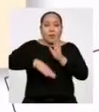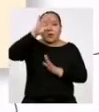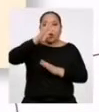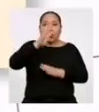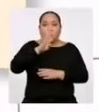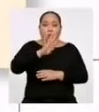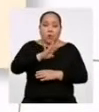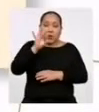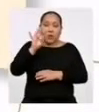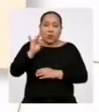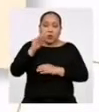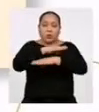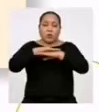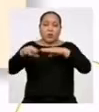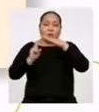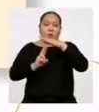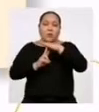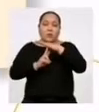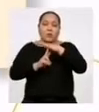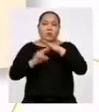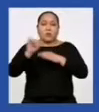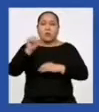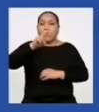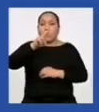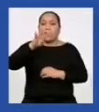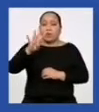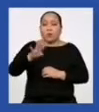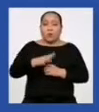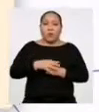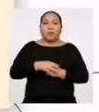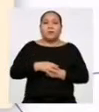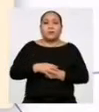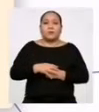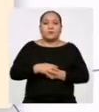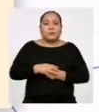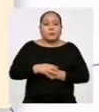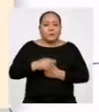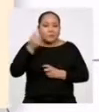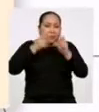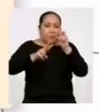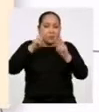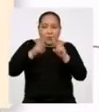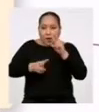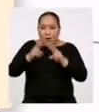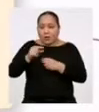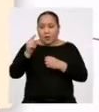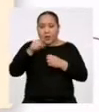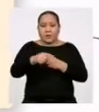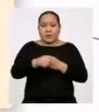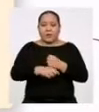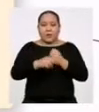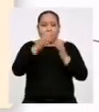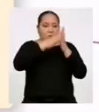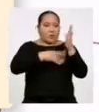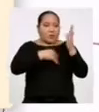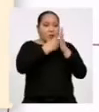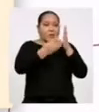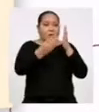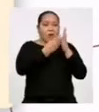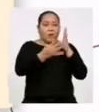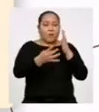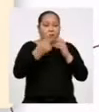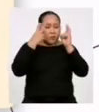48 entre 2 es igual a 24 Observando la tabla de distribución de frecuencias